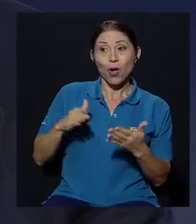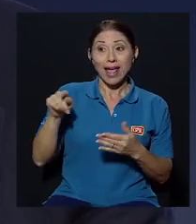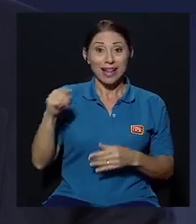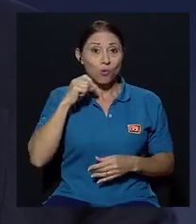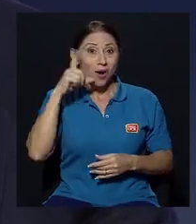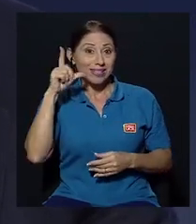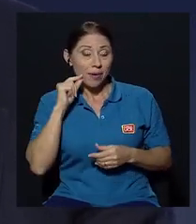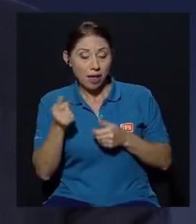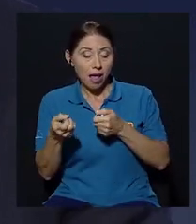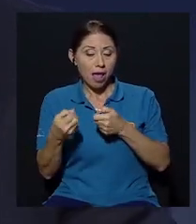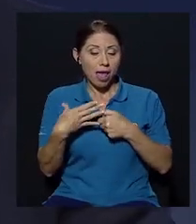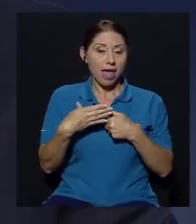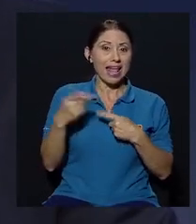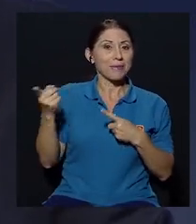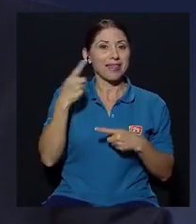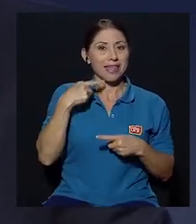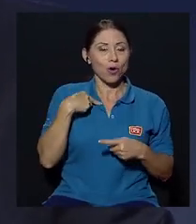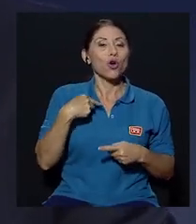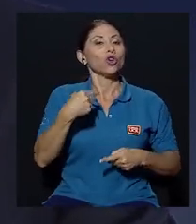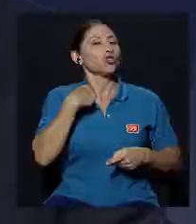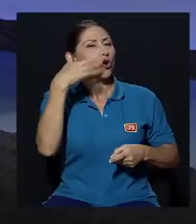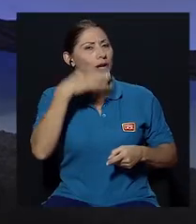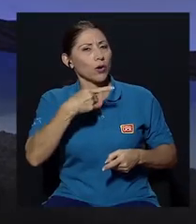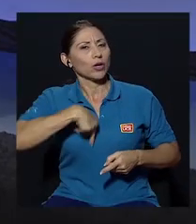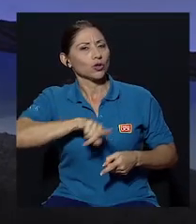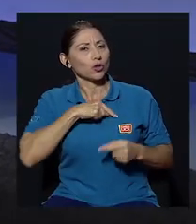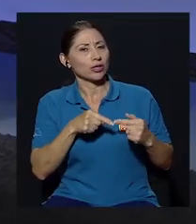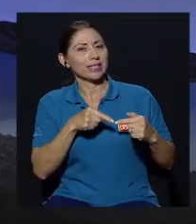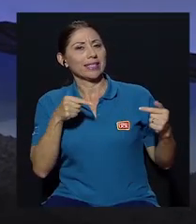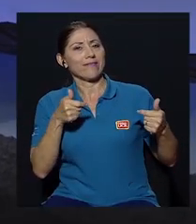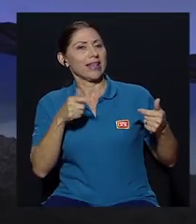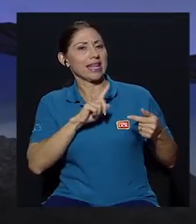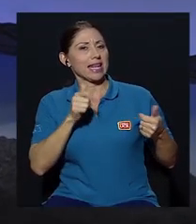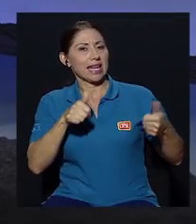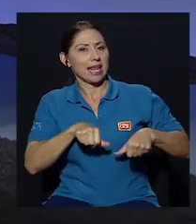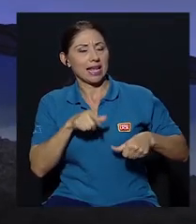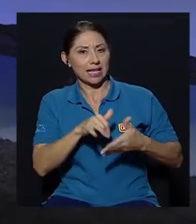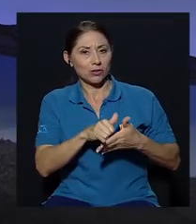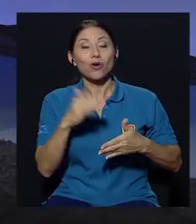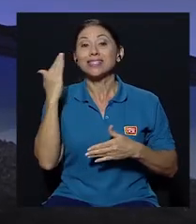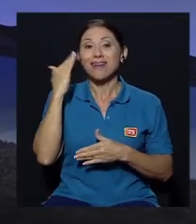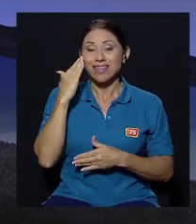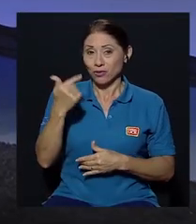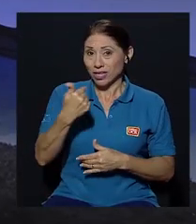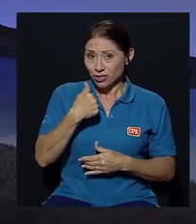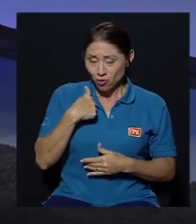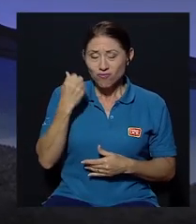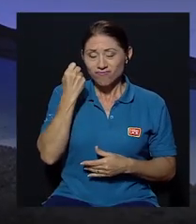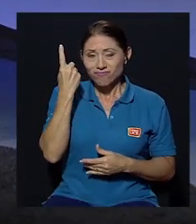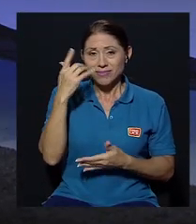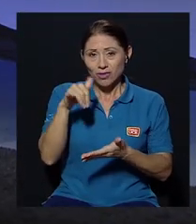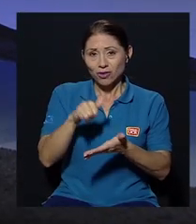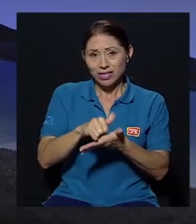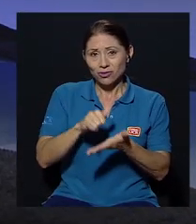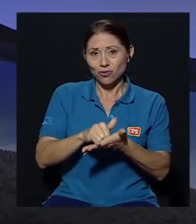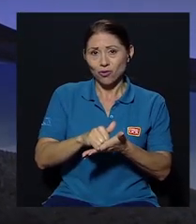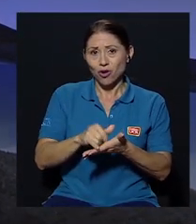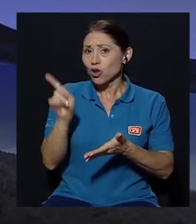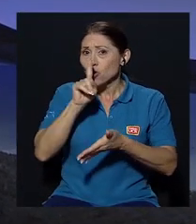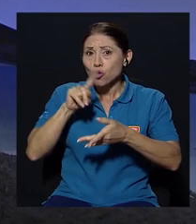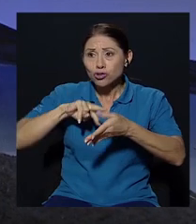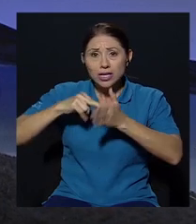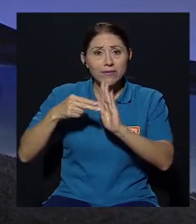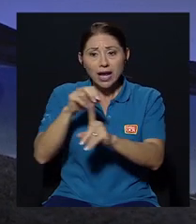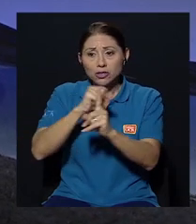whatsapp yo creo que vamos a diferir en esto sabiendo que yo también por mi formación entiendo eso en la sociedad no se trata de que todos